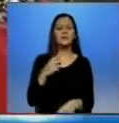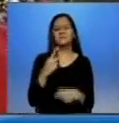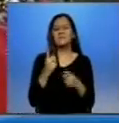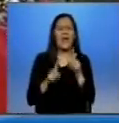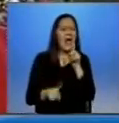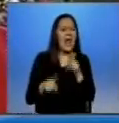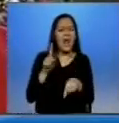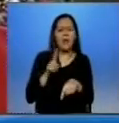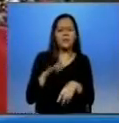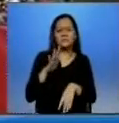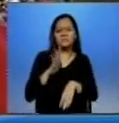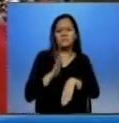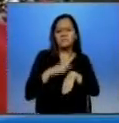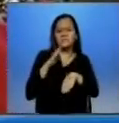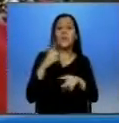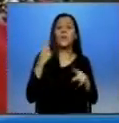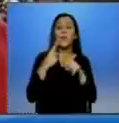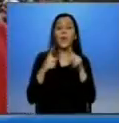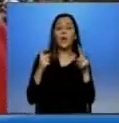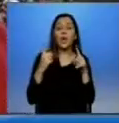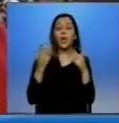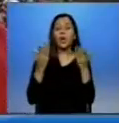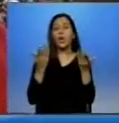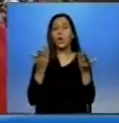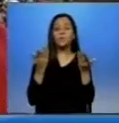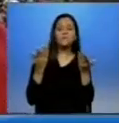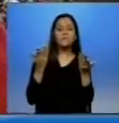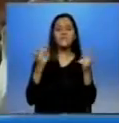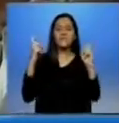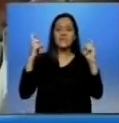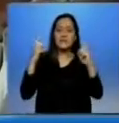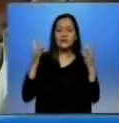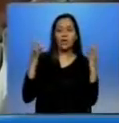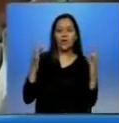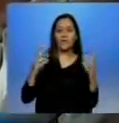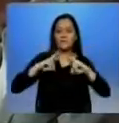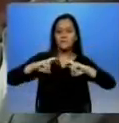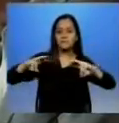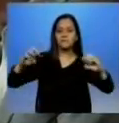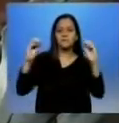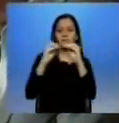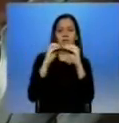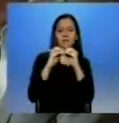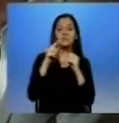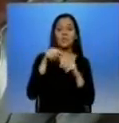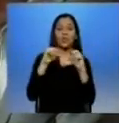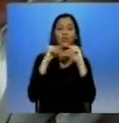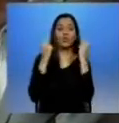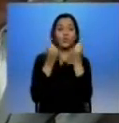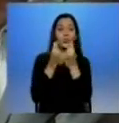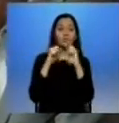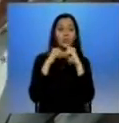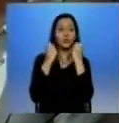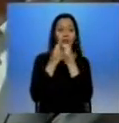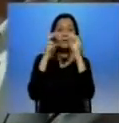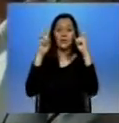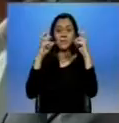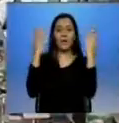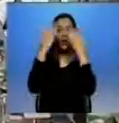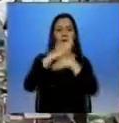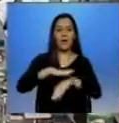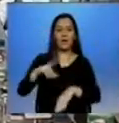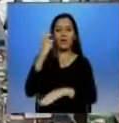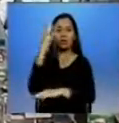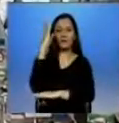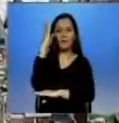de 20 casos, pero necesitamos confirmar. La sesión de gabinete social en el Palacio de Gobierno concluyó pasado el mediodía.